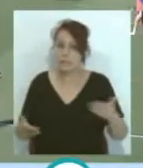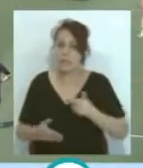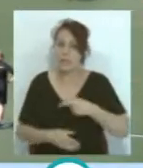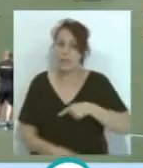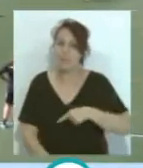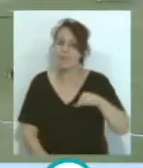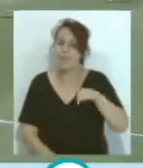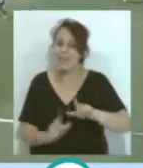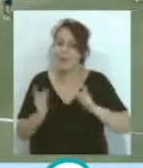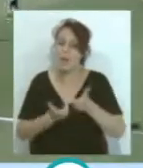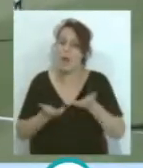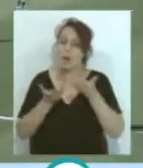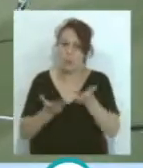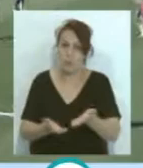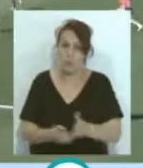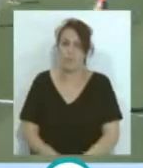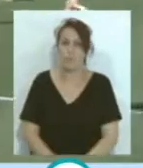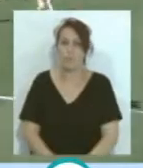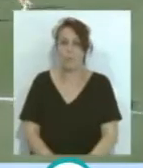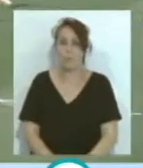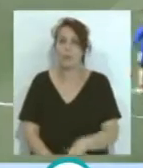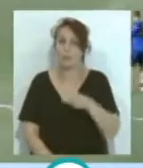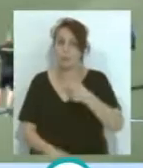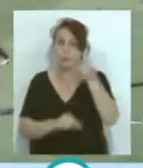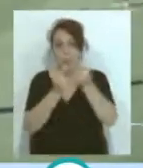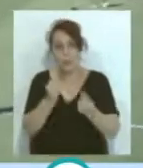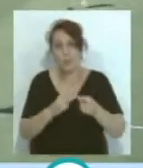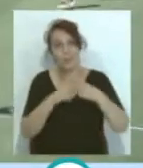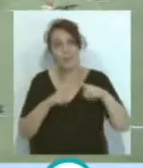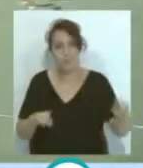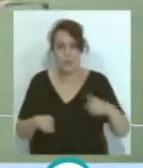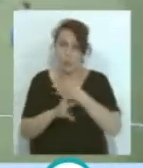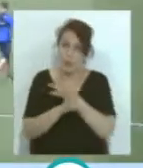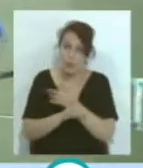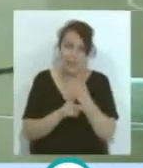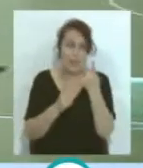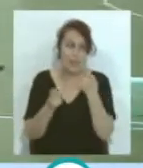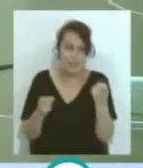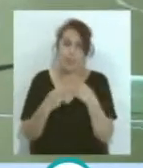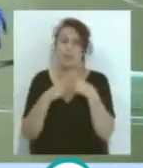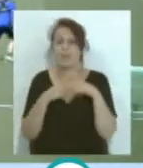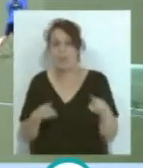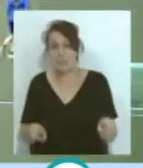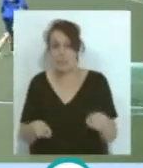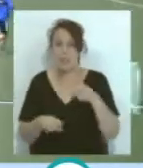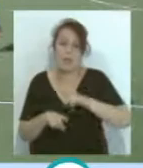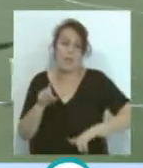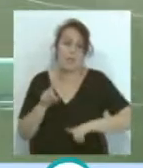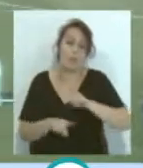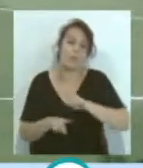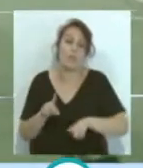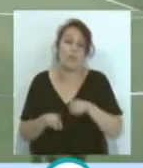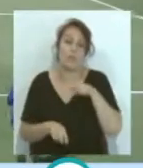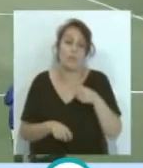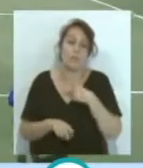...acentuar al equipo en la máxima categoría. Claro, que tu presupuesto es diferente... ...los jugadores que necesitas también son diferentes... ...en función si tú estás